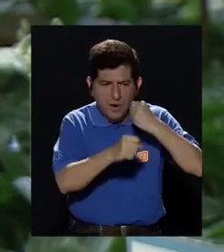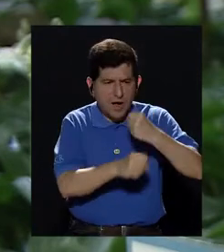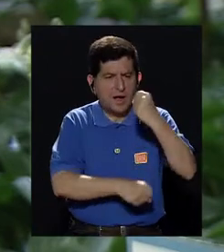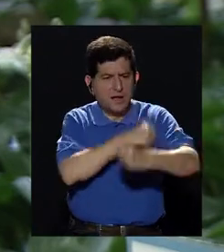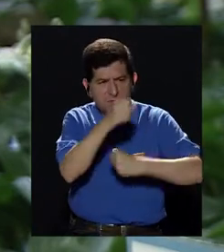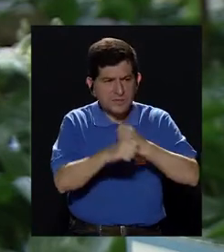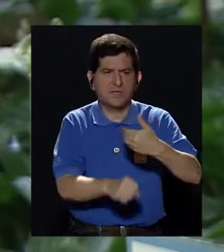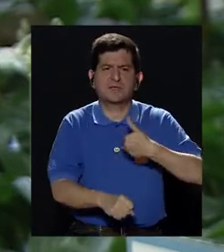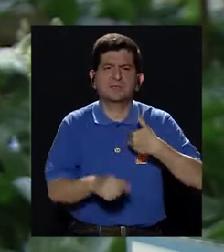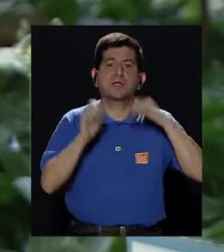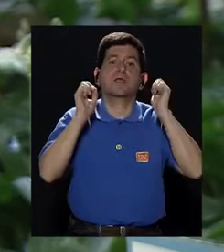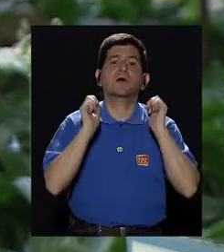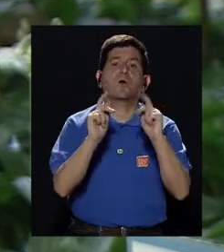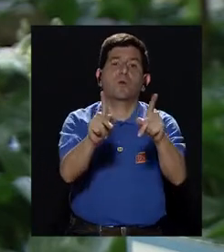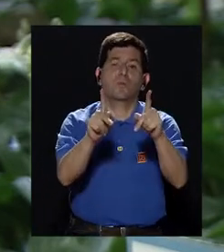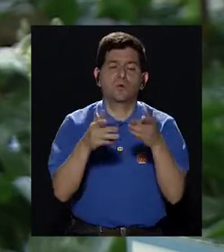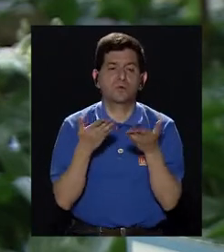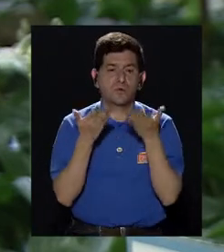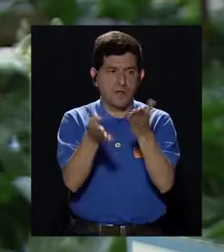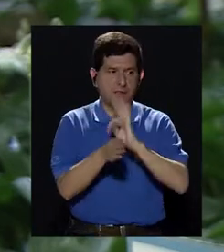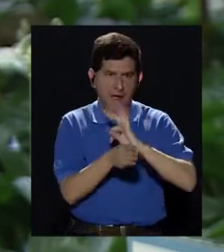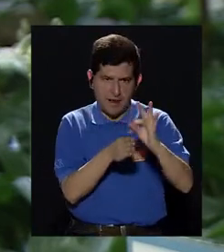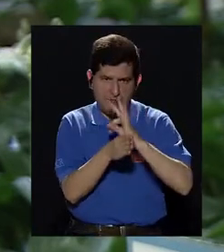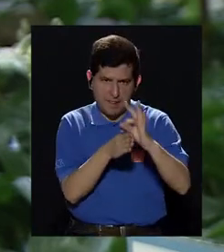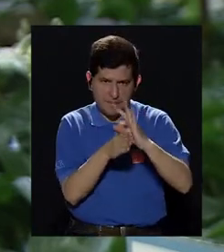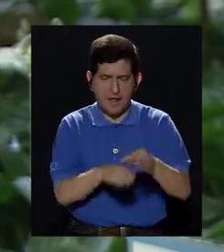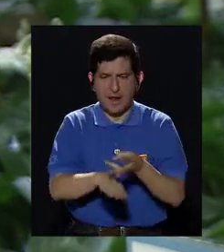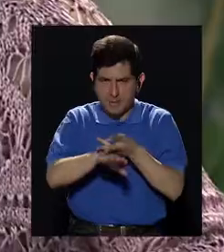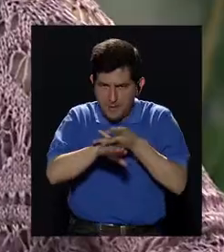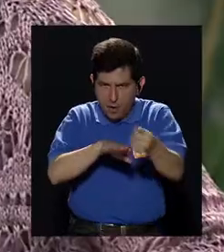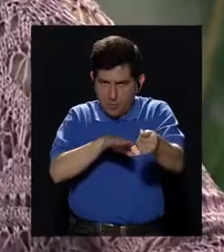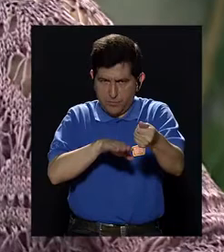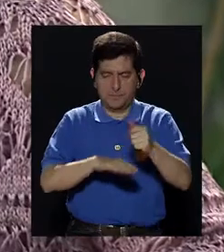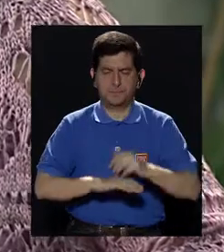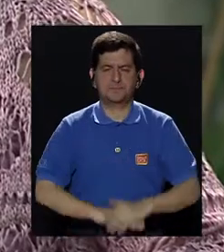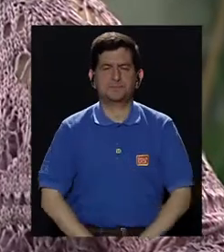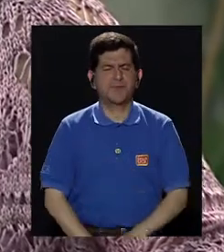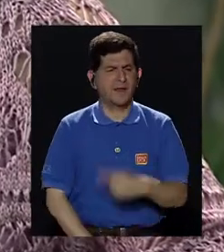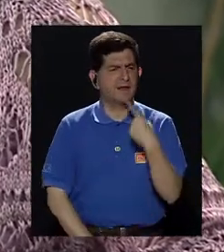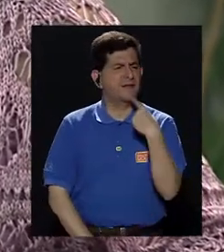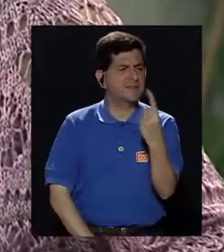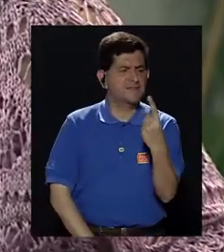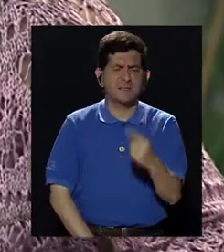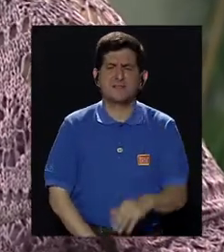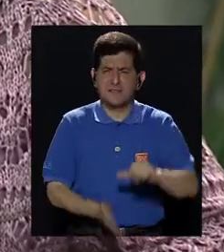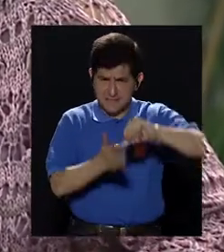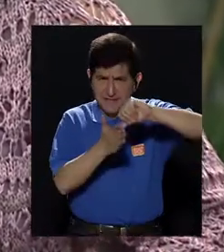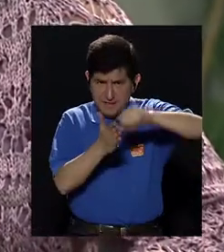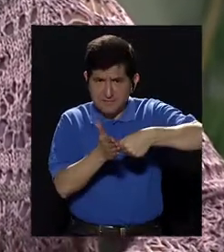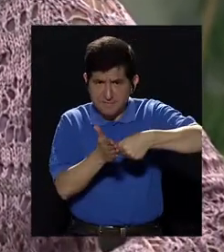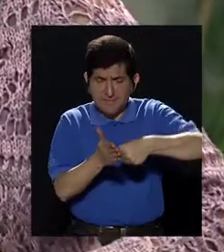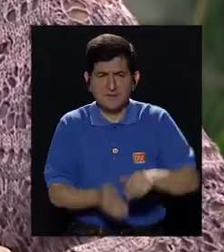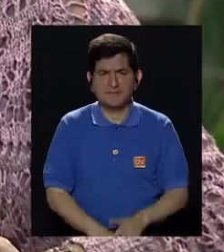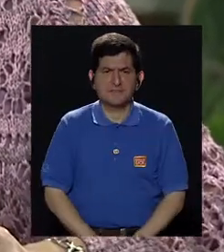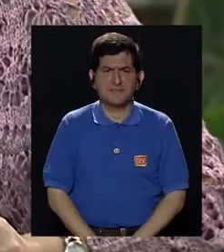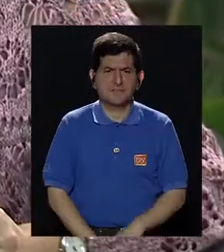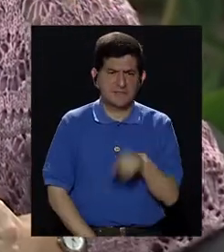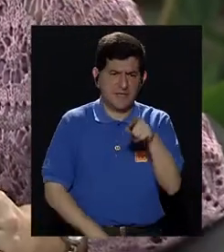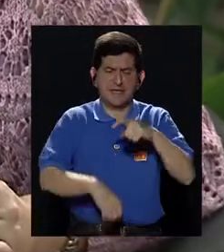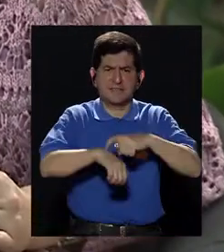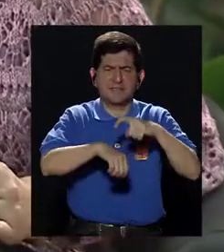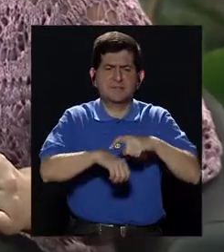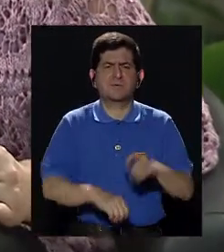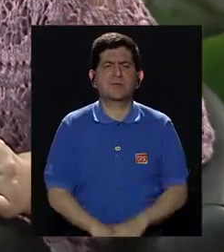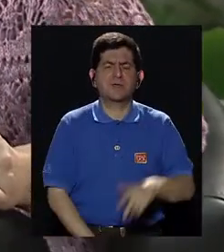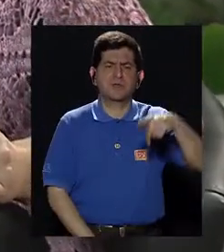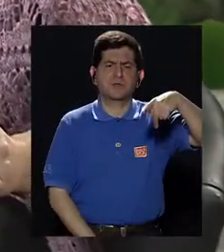teníamos una ventana como para ofrecer una terapia curativa. Claro. Y es que cuando se dice, me gustaría recalcar este punto de la, ¿verdad?